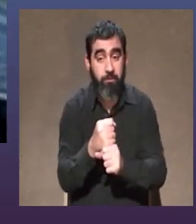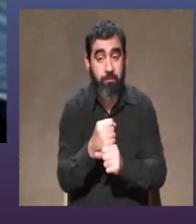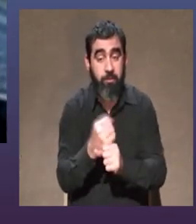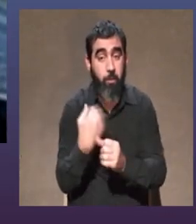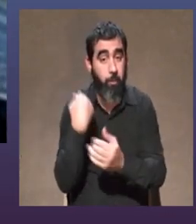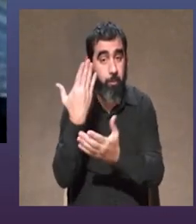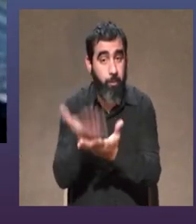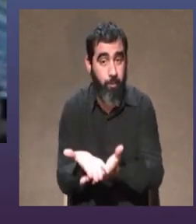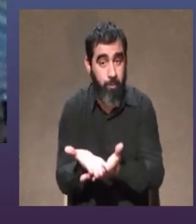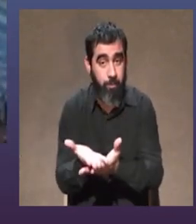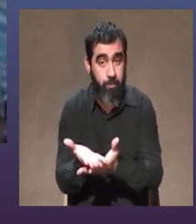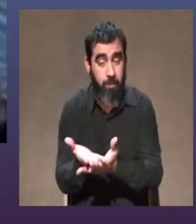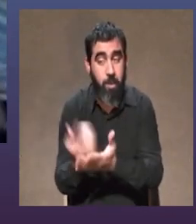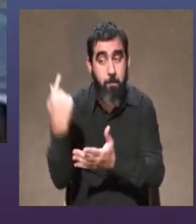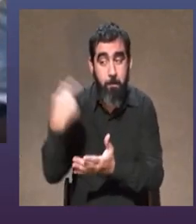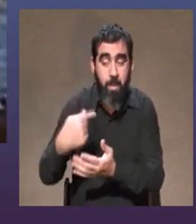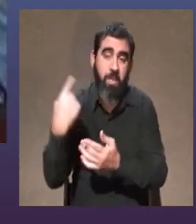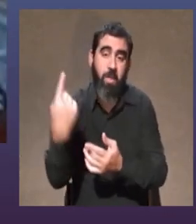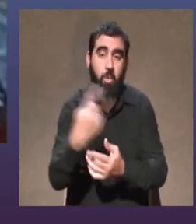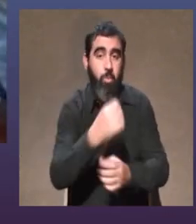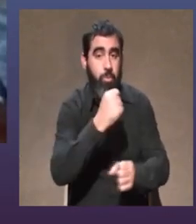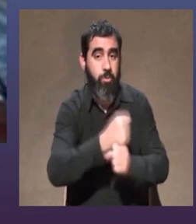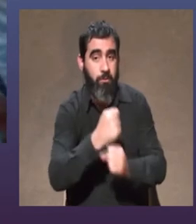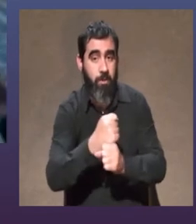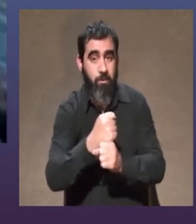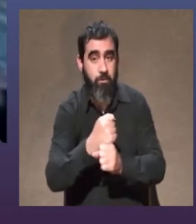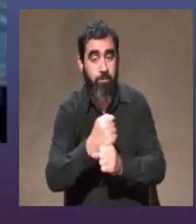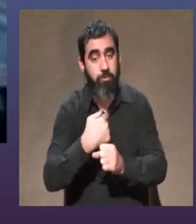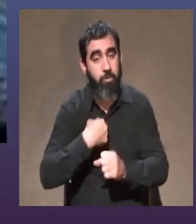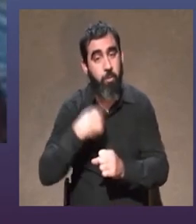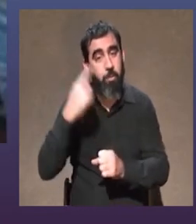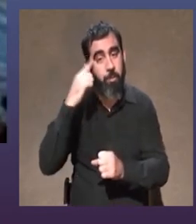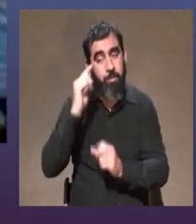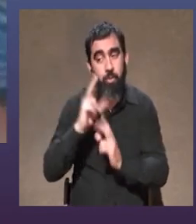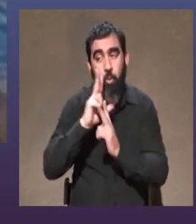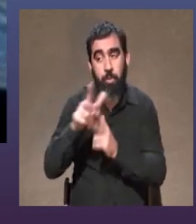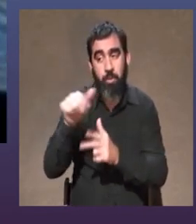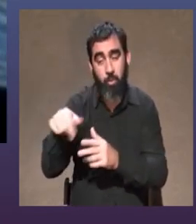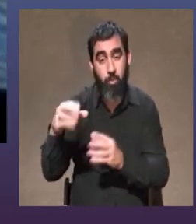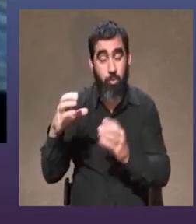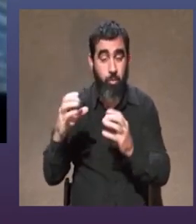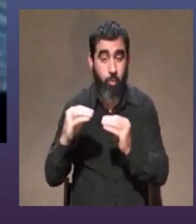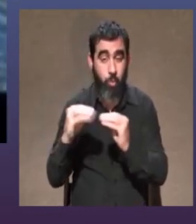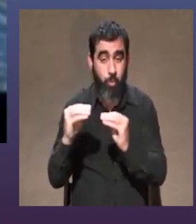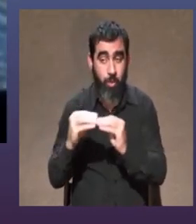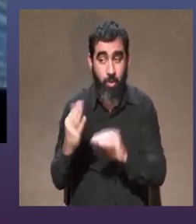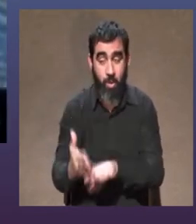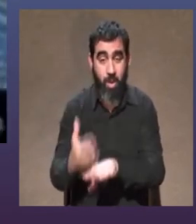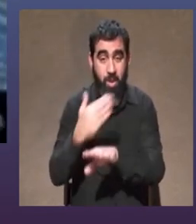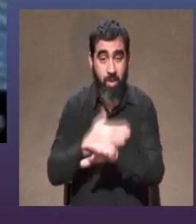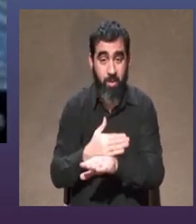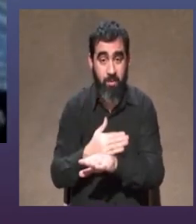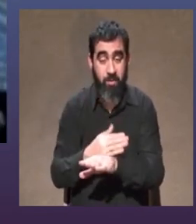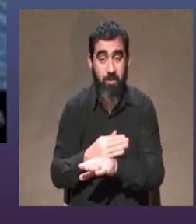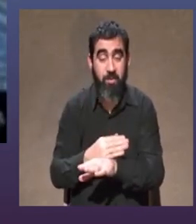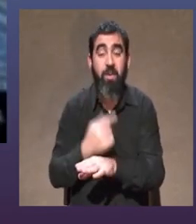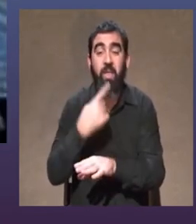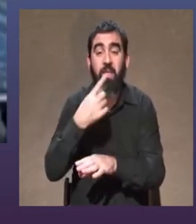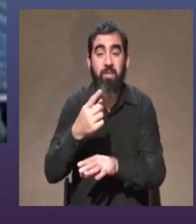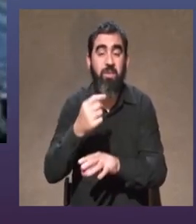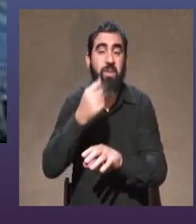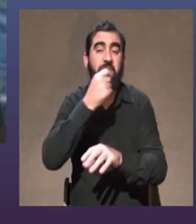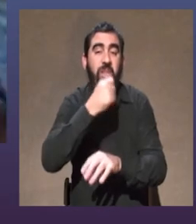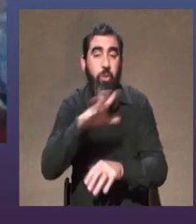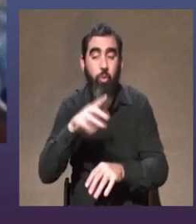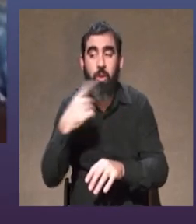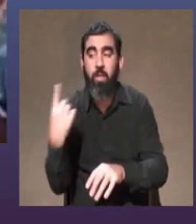propone que te exige cosas distintas yo creo que tomando un poco lo que decían Leo y Coco también creo que sí Coco habla